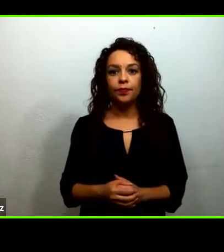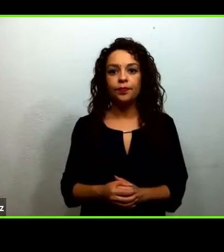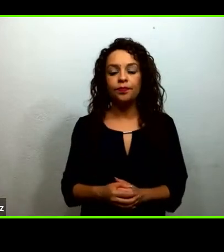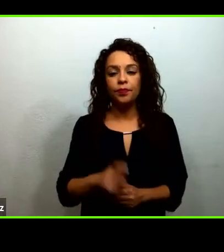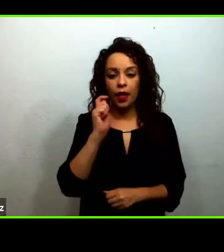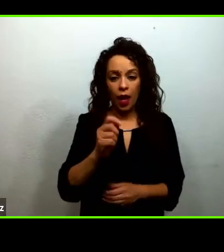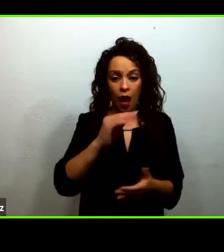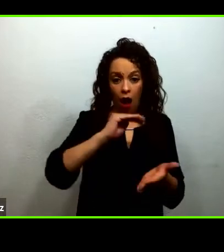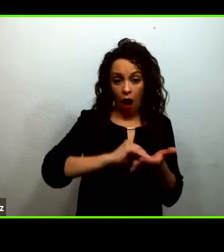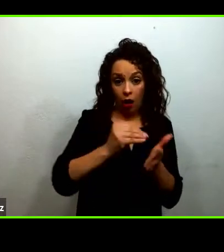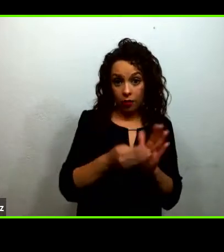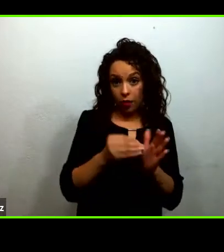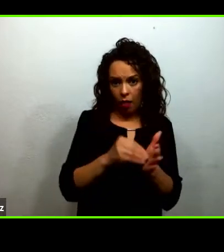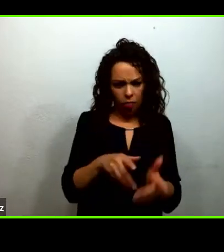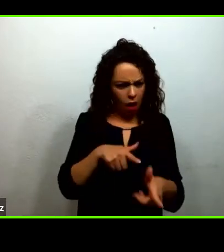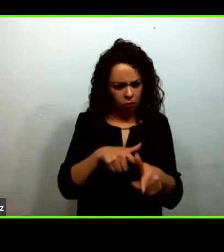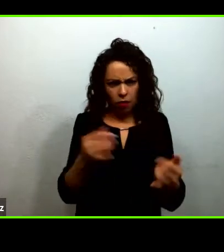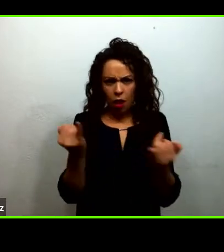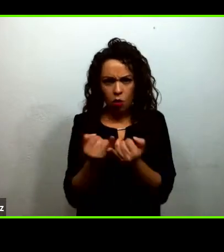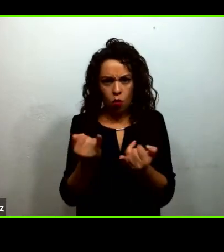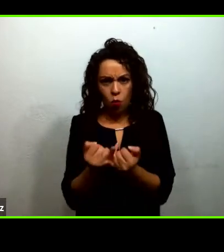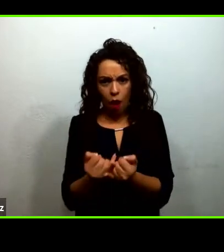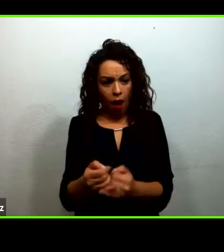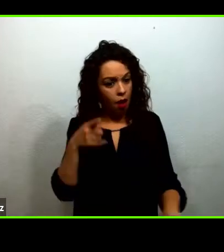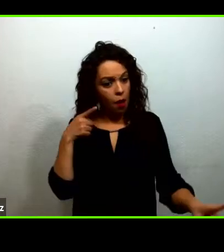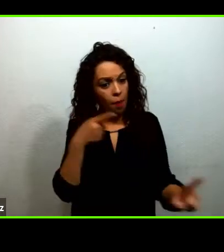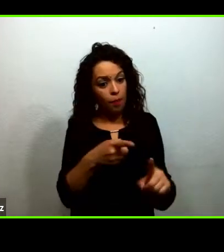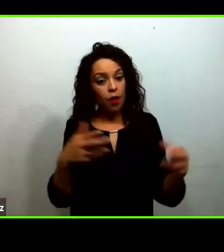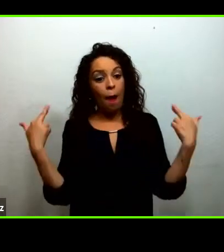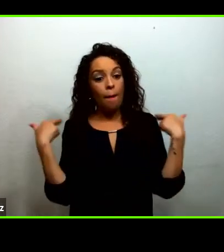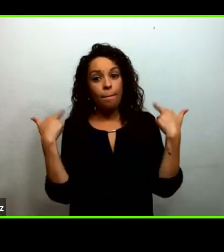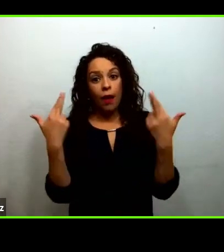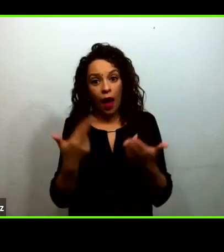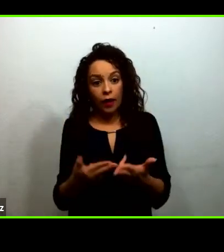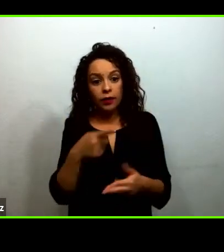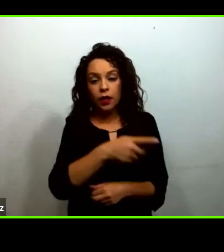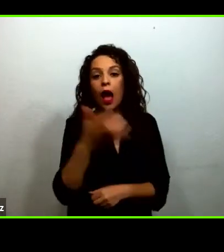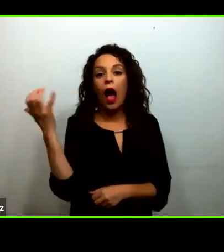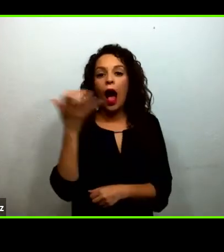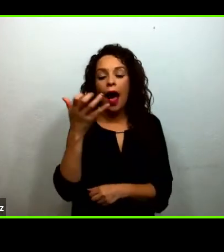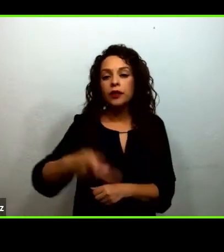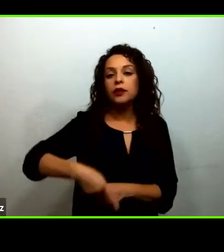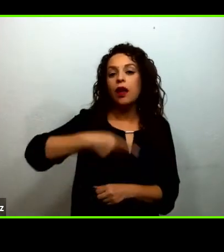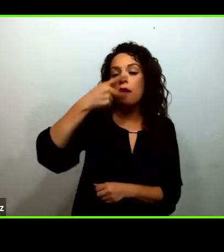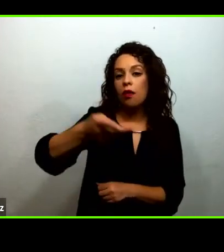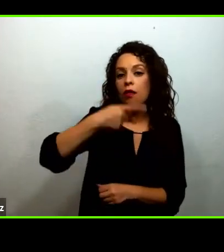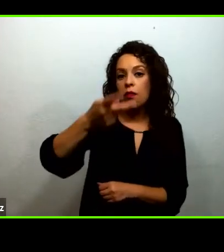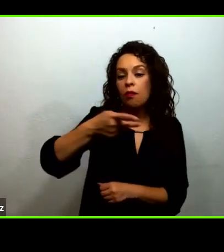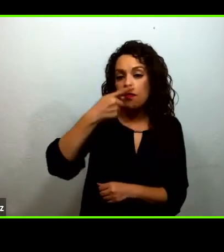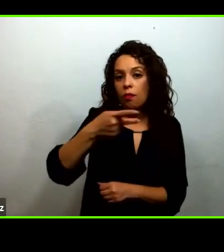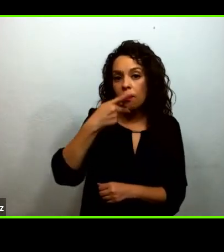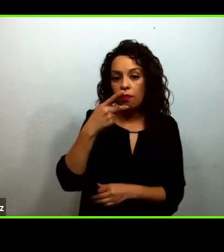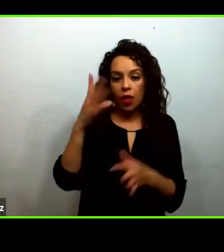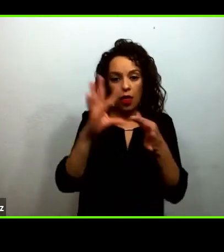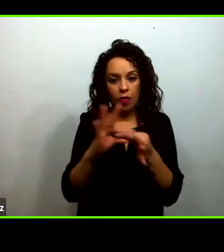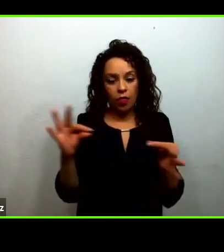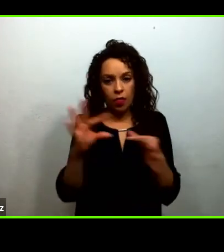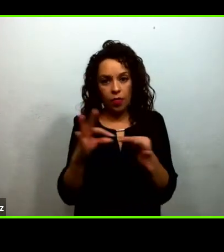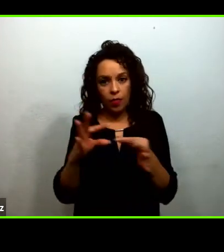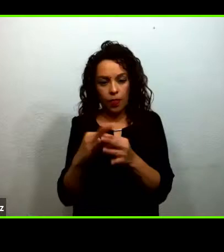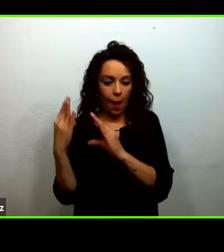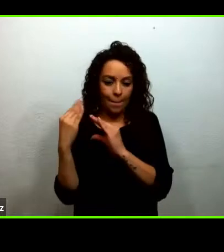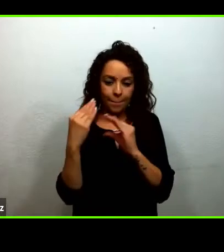propios maestros quienes hagan la locución porque nos dimos cuenta que su discurso